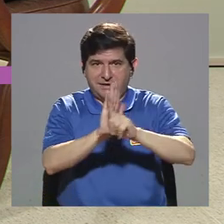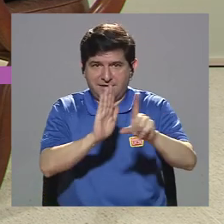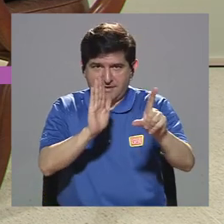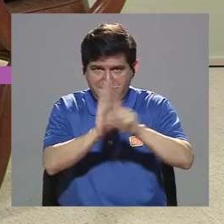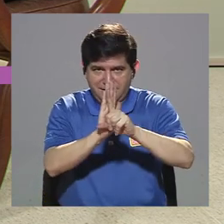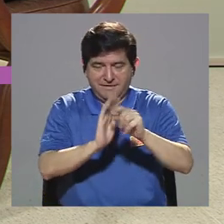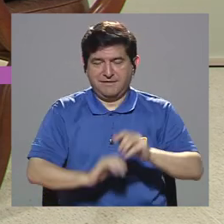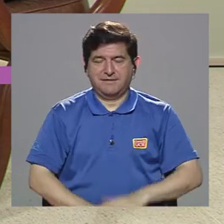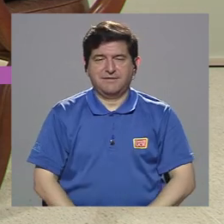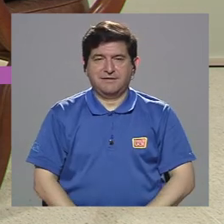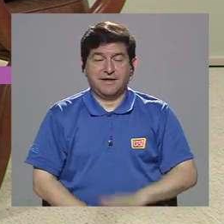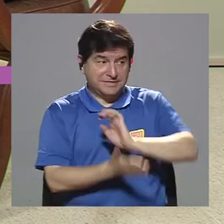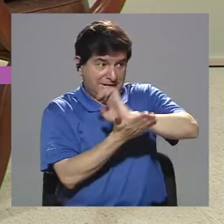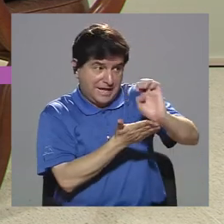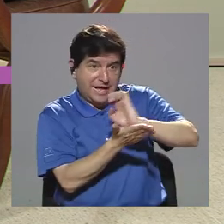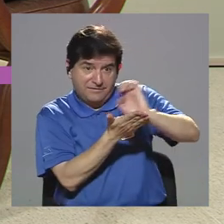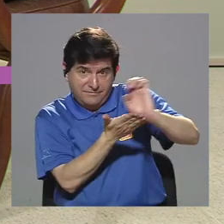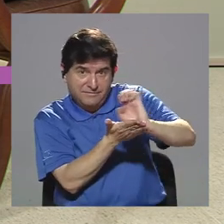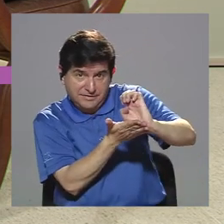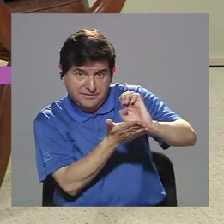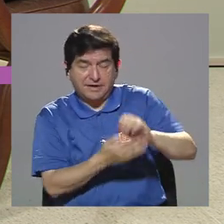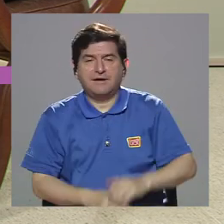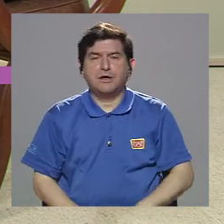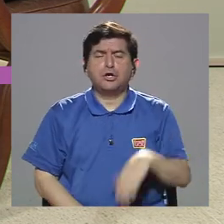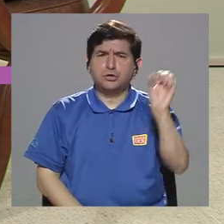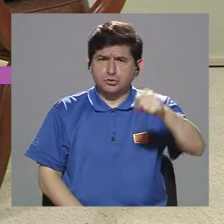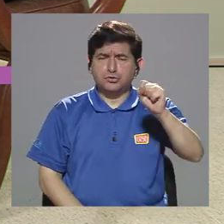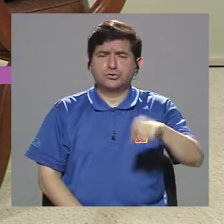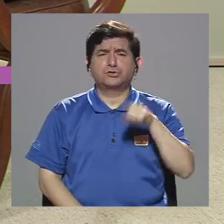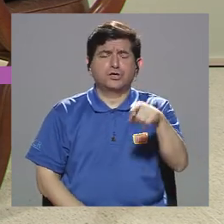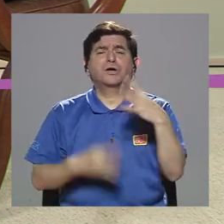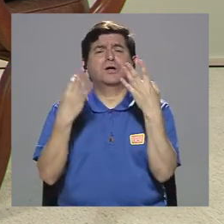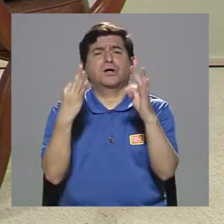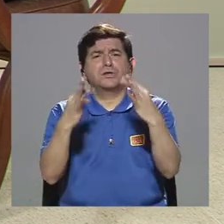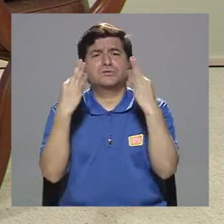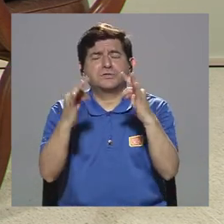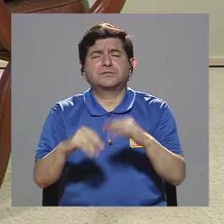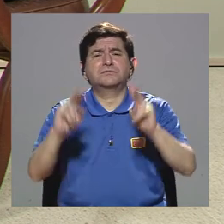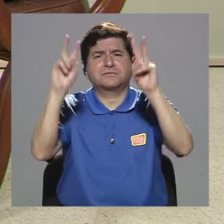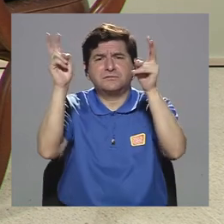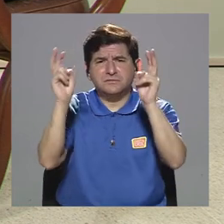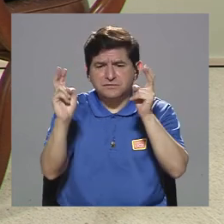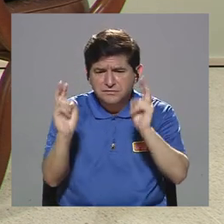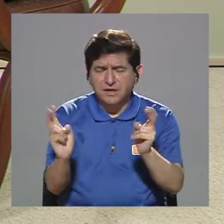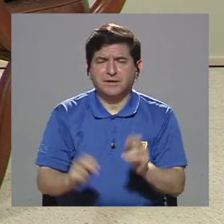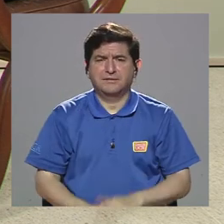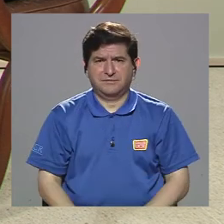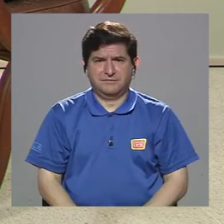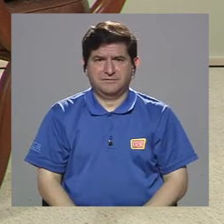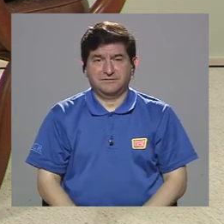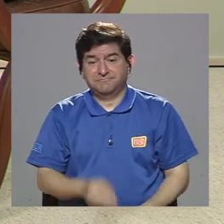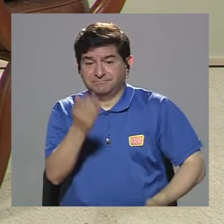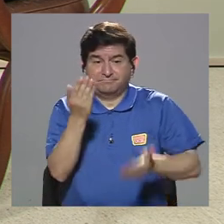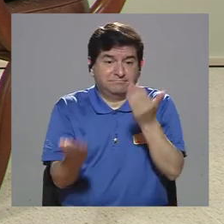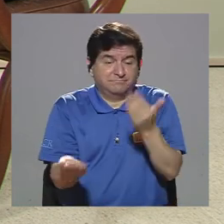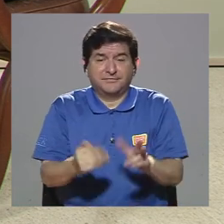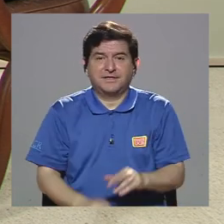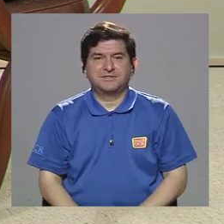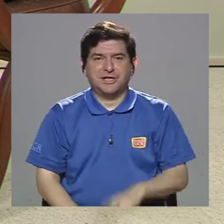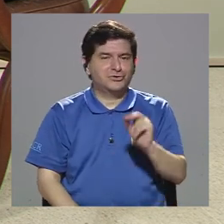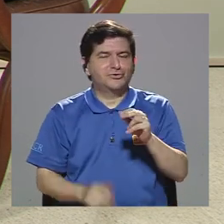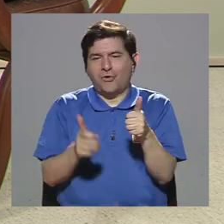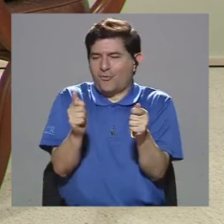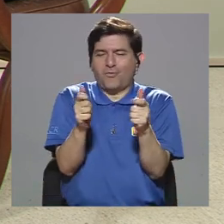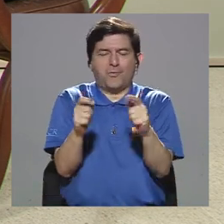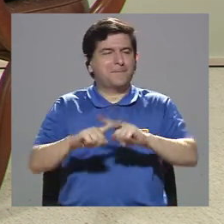sino prevenir exactamente que eso es realmente lo que buscamos también con estos temas por eso tal vez no de los videojuegos